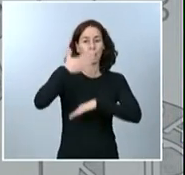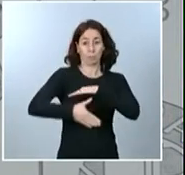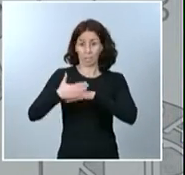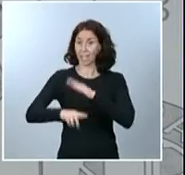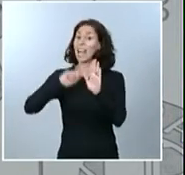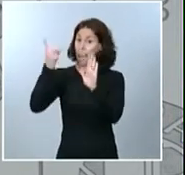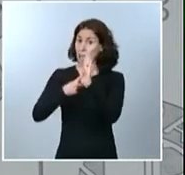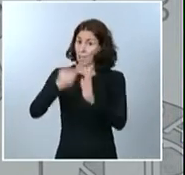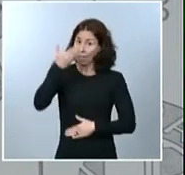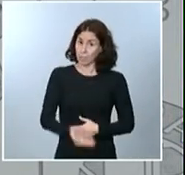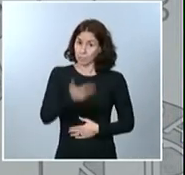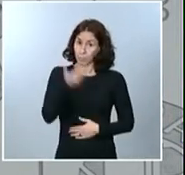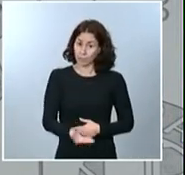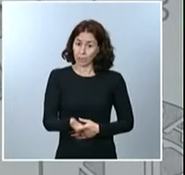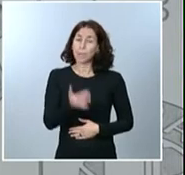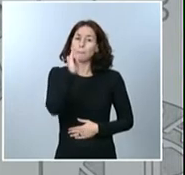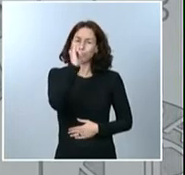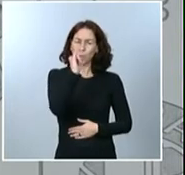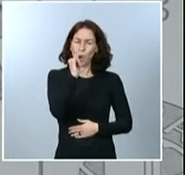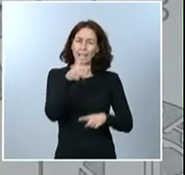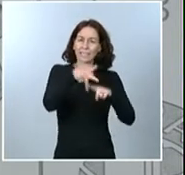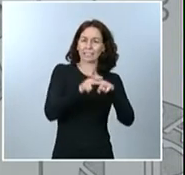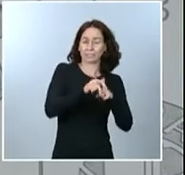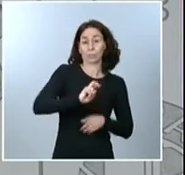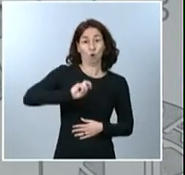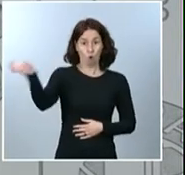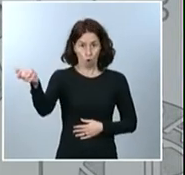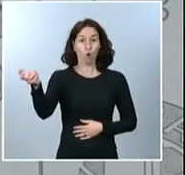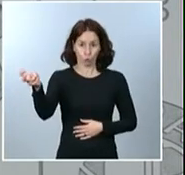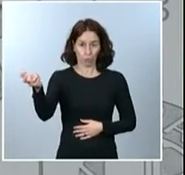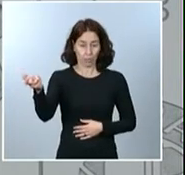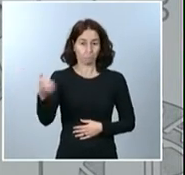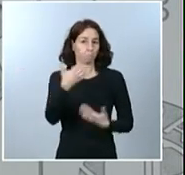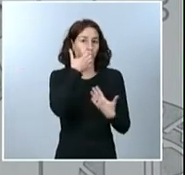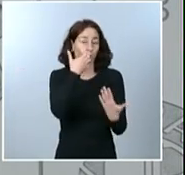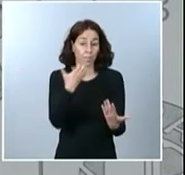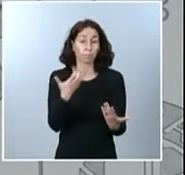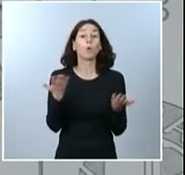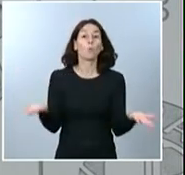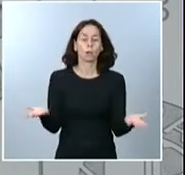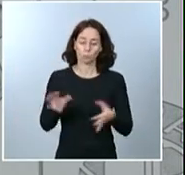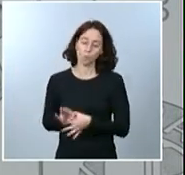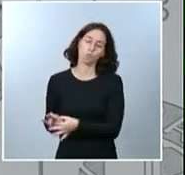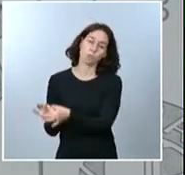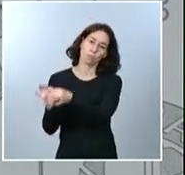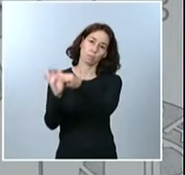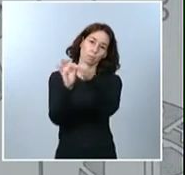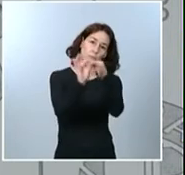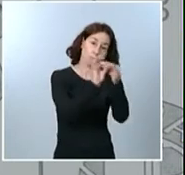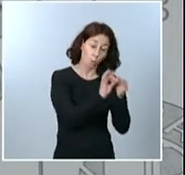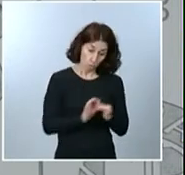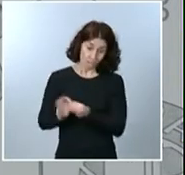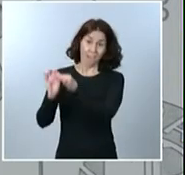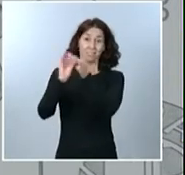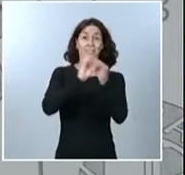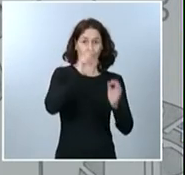otras armas aún más eficaces contra el virus. La primera de ellas es la unidad. La unidad en todo el continente europeo que está viéndose asolado